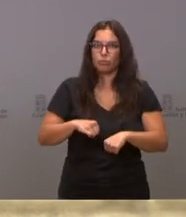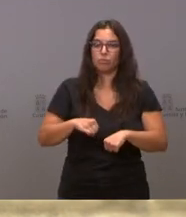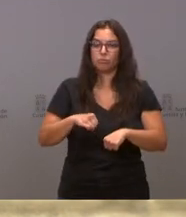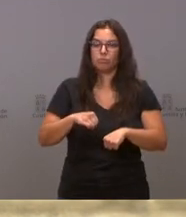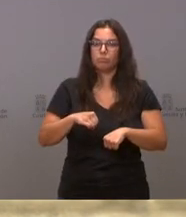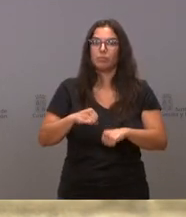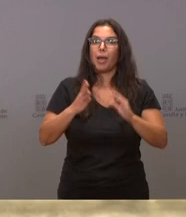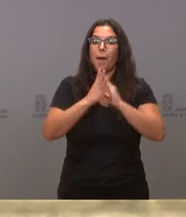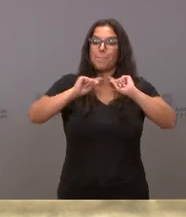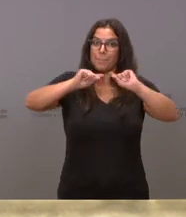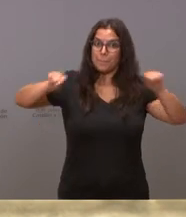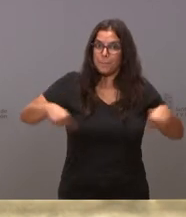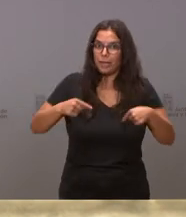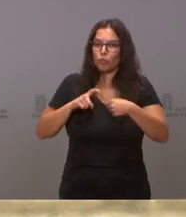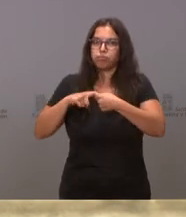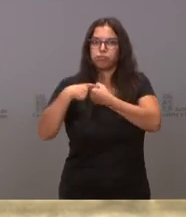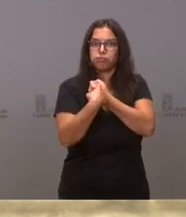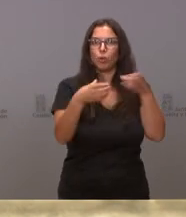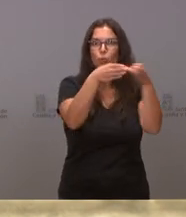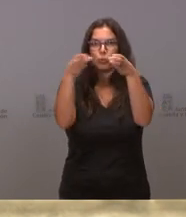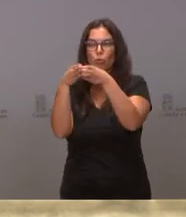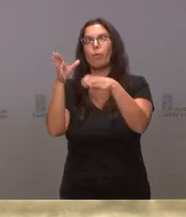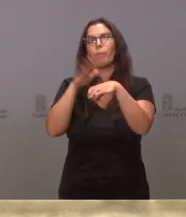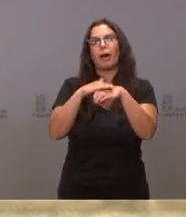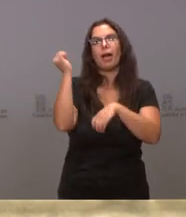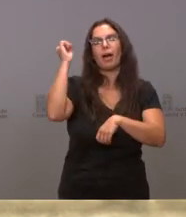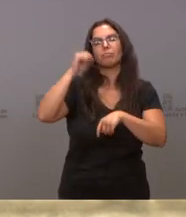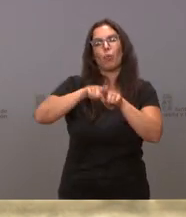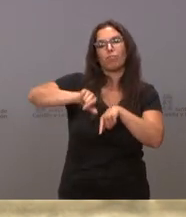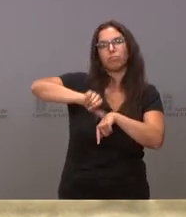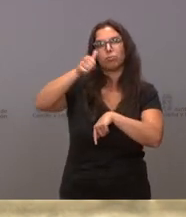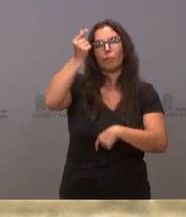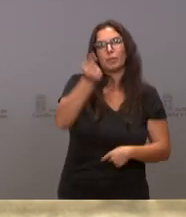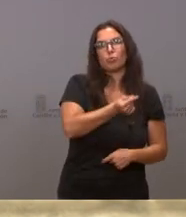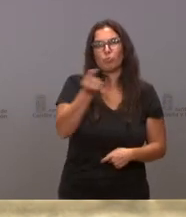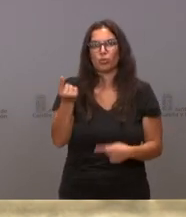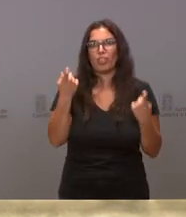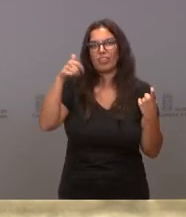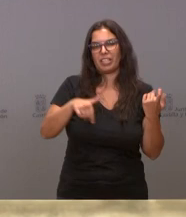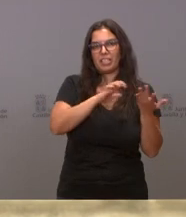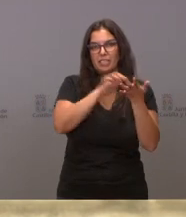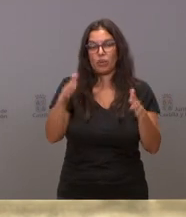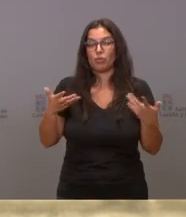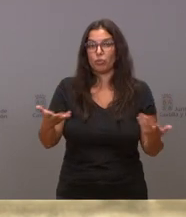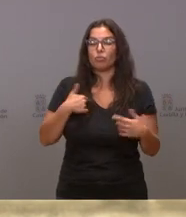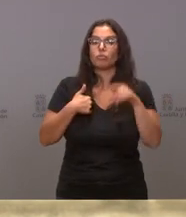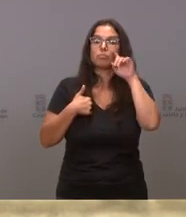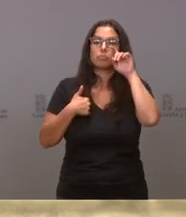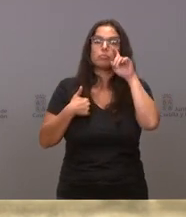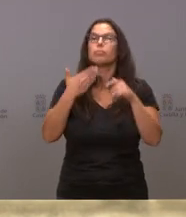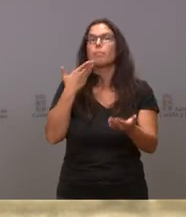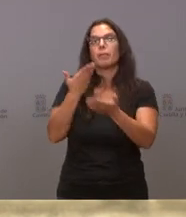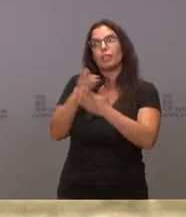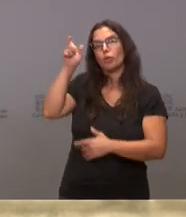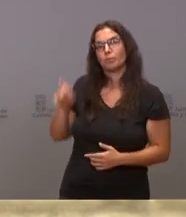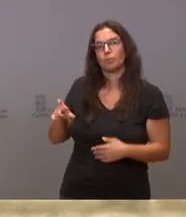parlamentarios para la aprobación de los presupuestos que necesita Castilla y León. A tal efecto, he encomendado al consejero de